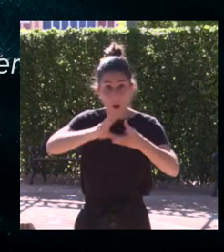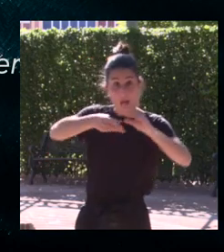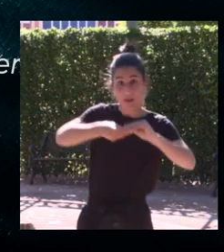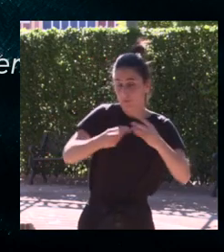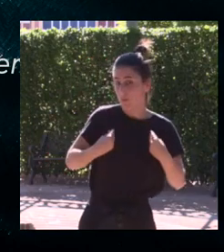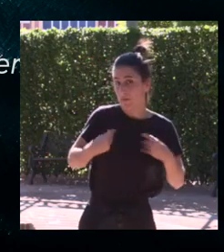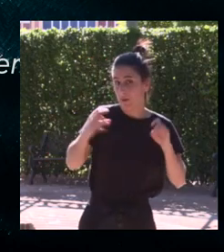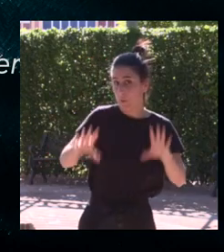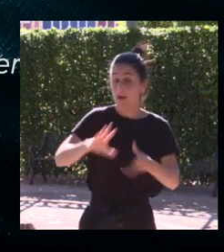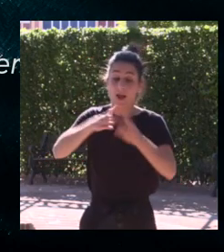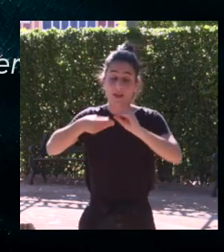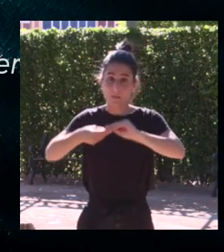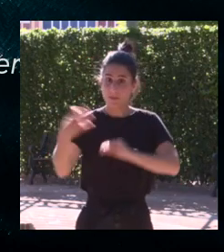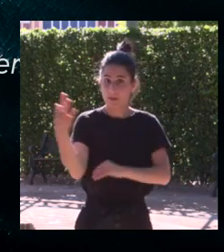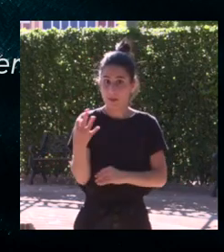ajustar las velas